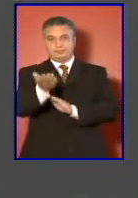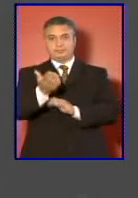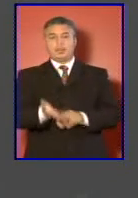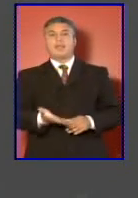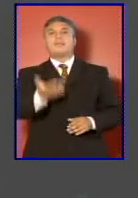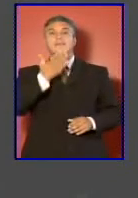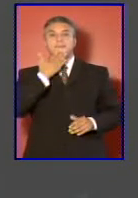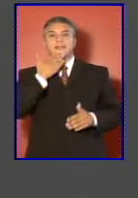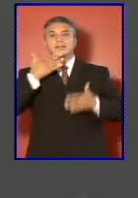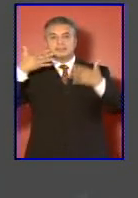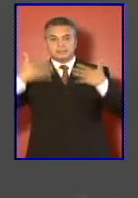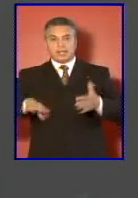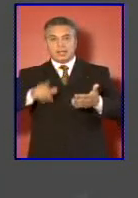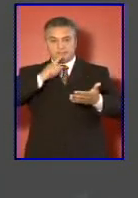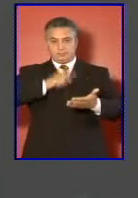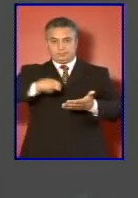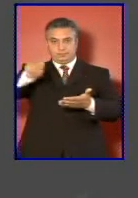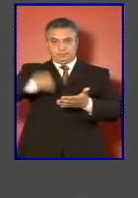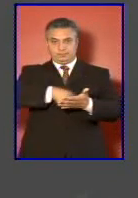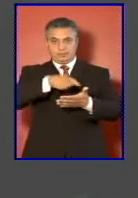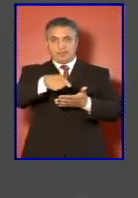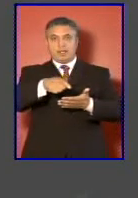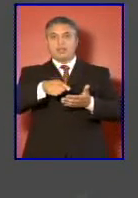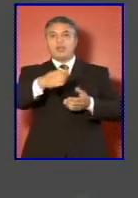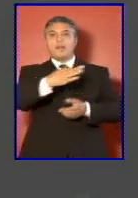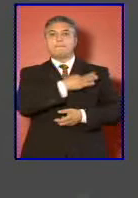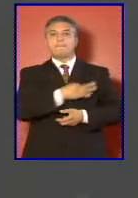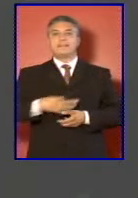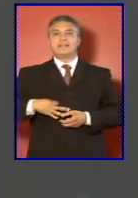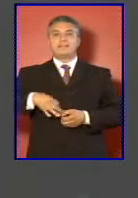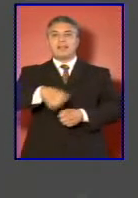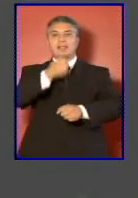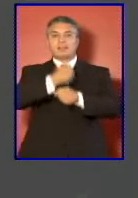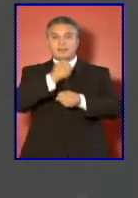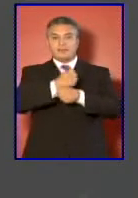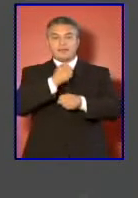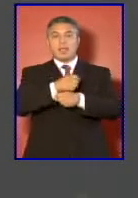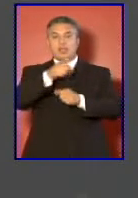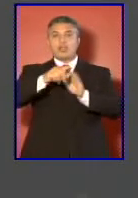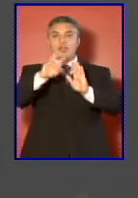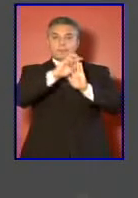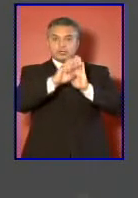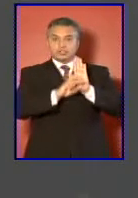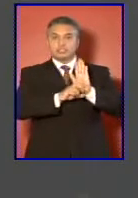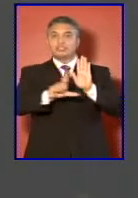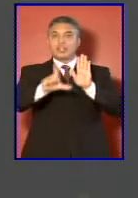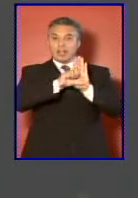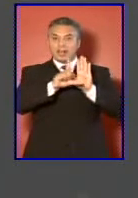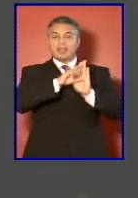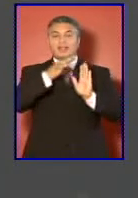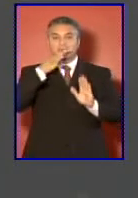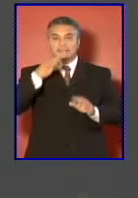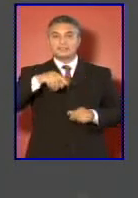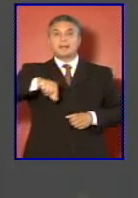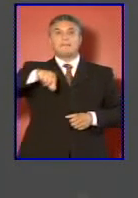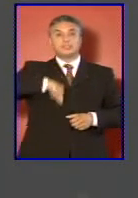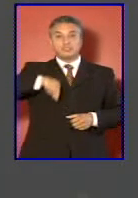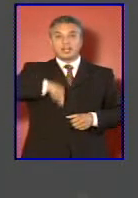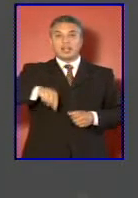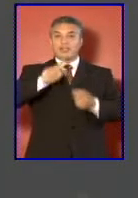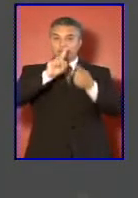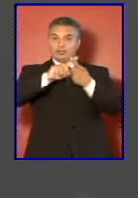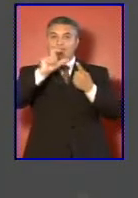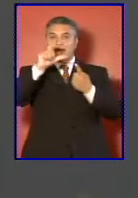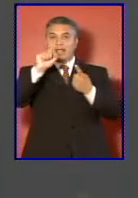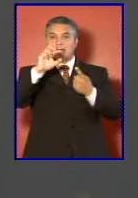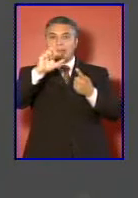ya firmado con la Ministra del Trabajo el proyecto de ley que permite a los pensionados de Capredena y de DIPRECA